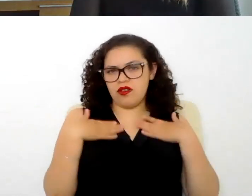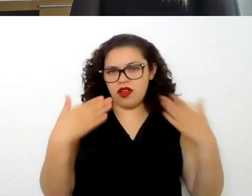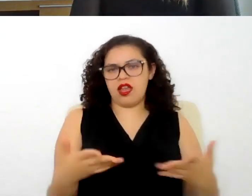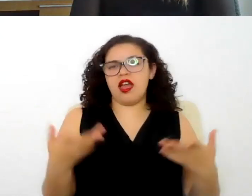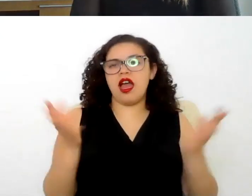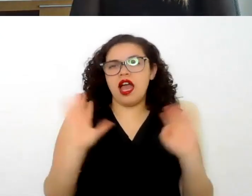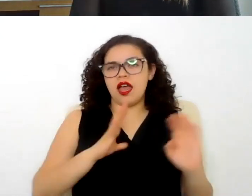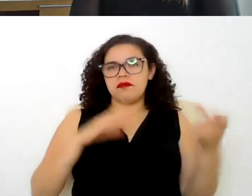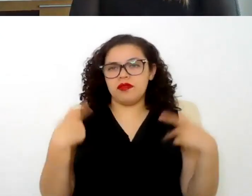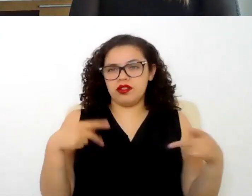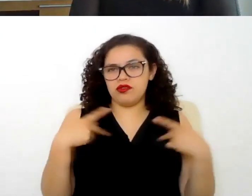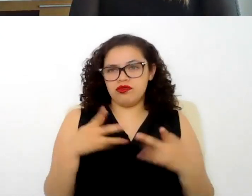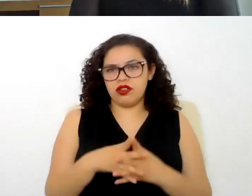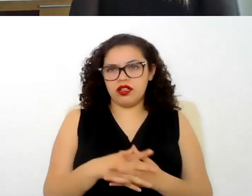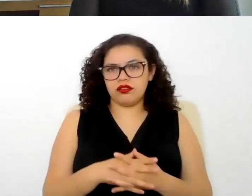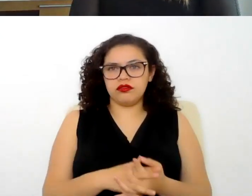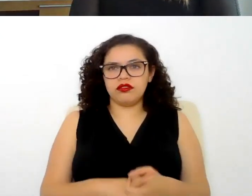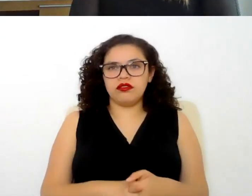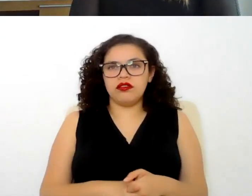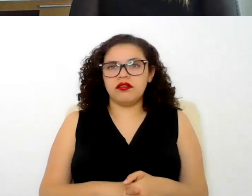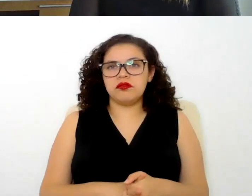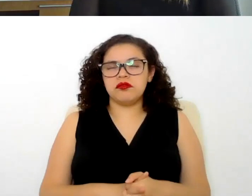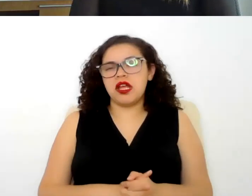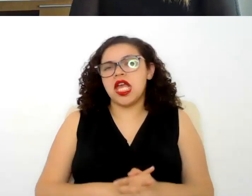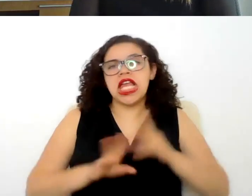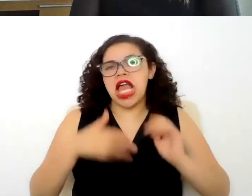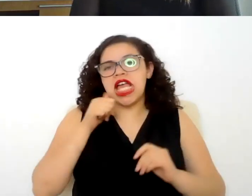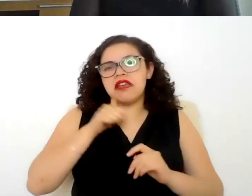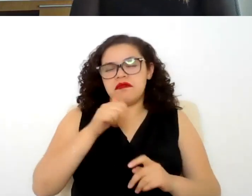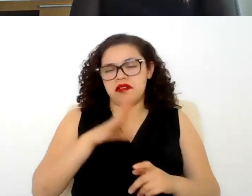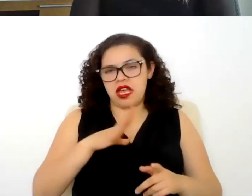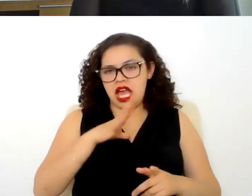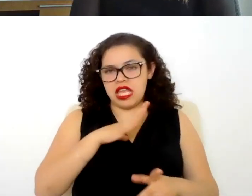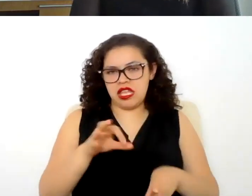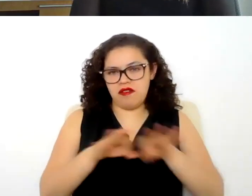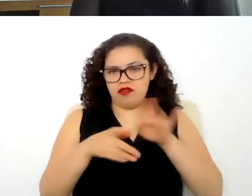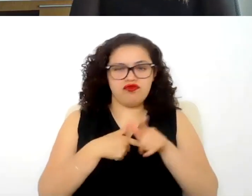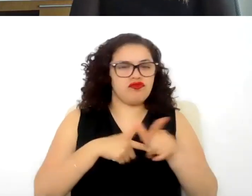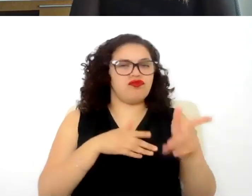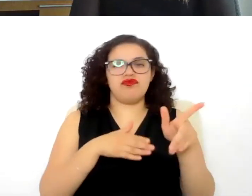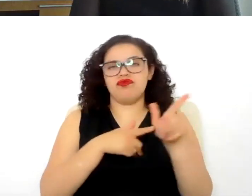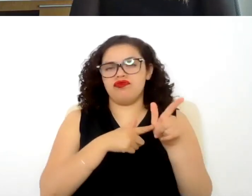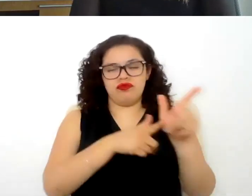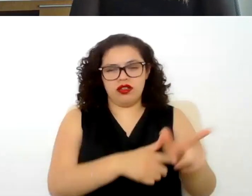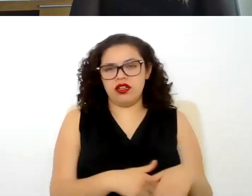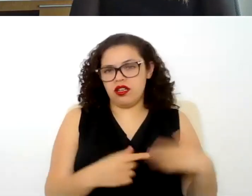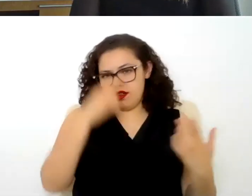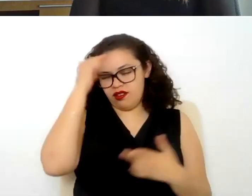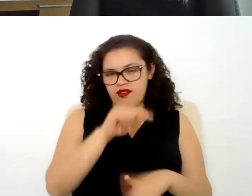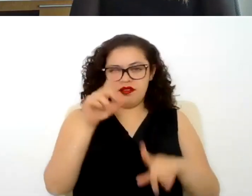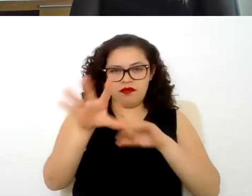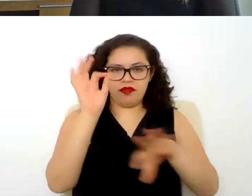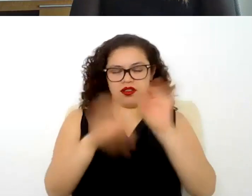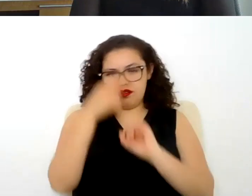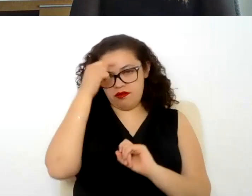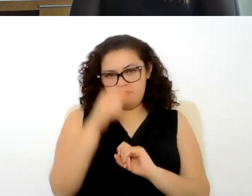son de manilla permanentes ellos en qué los cuidadores el servicio de cuidados a